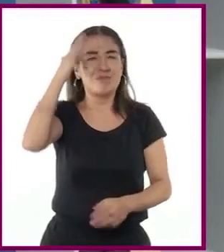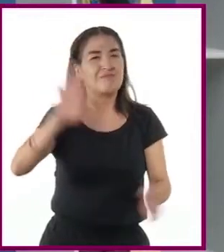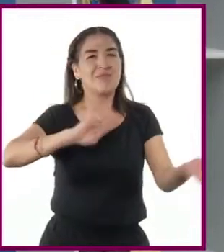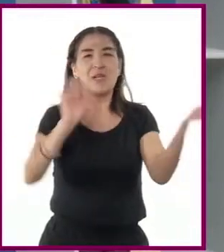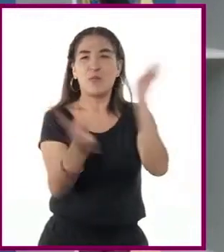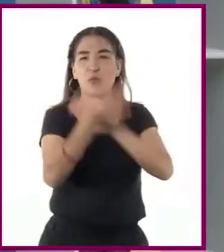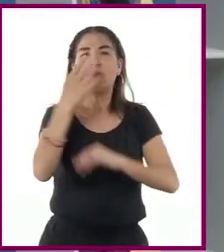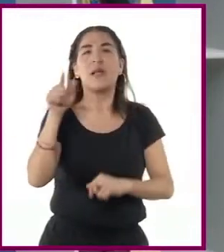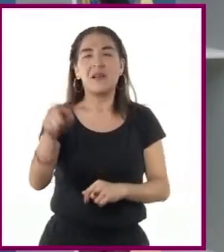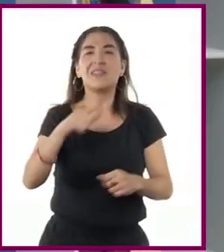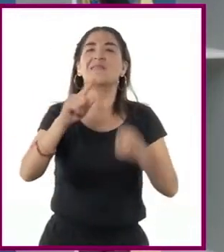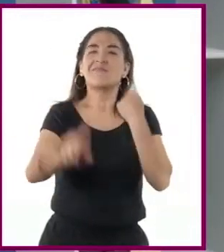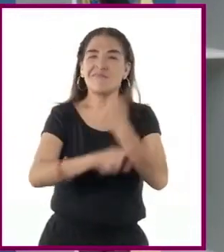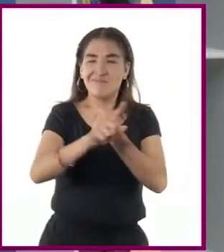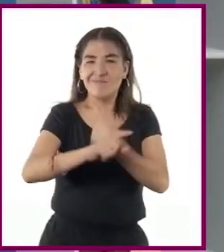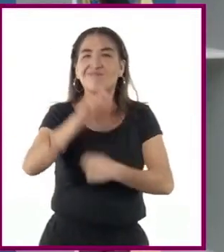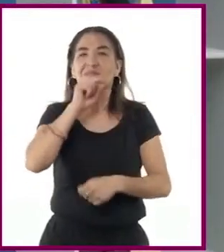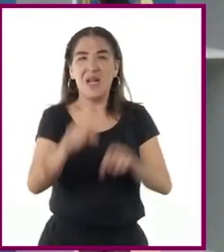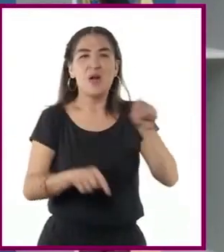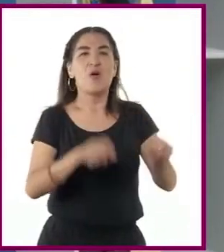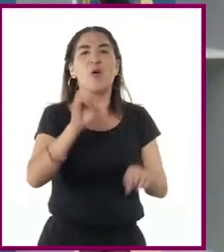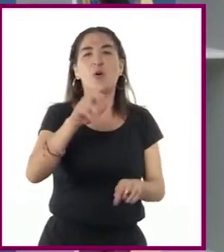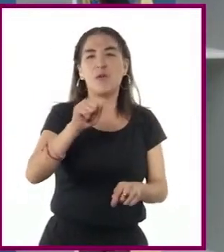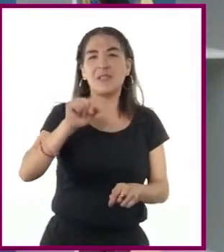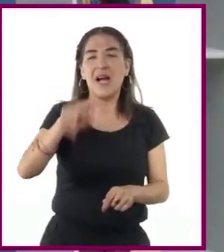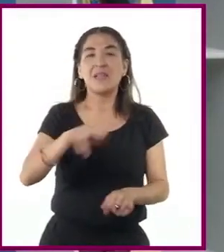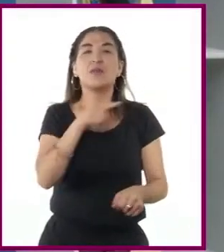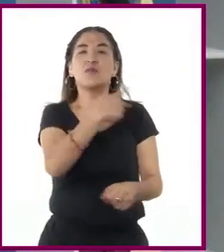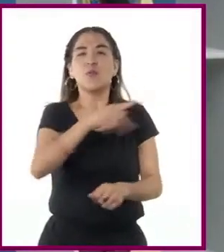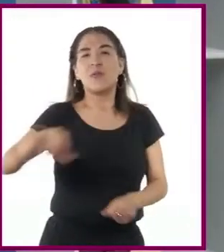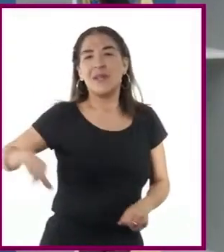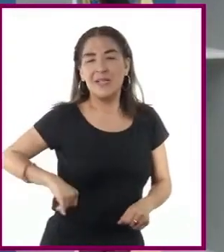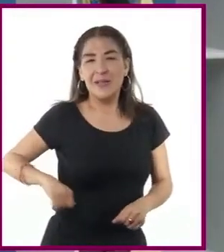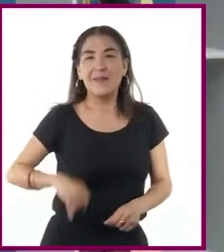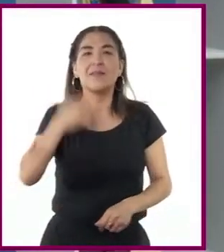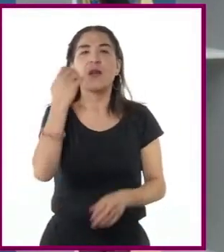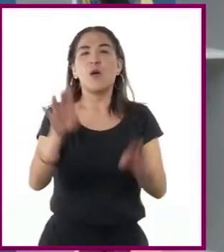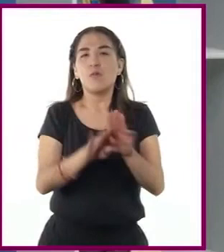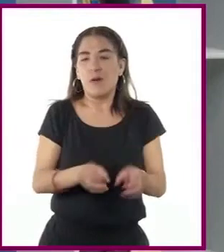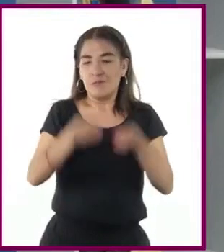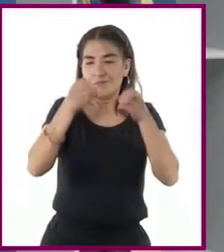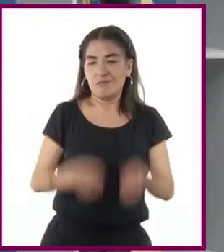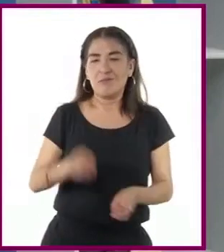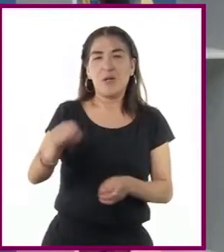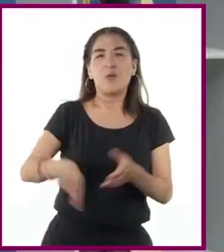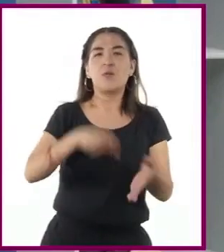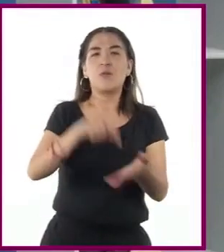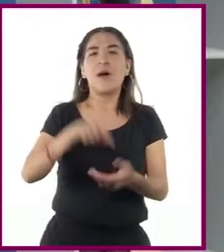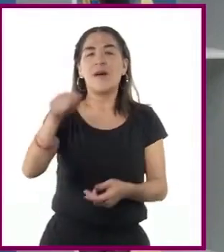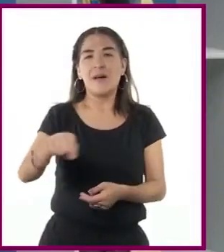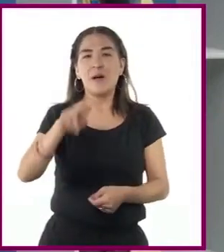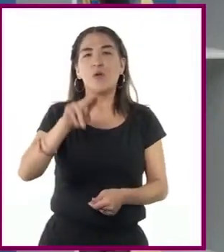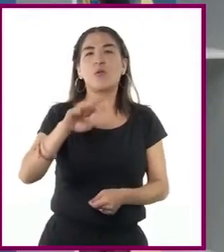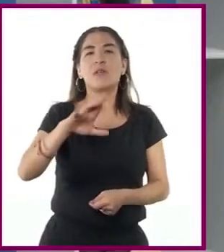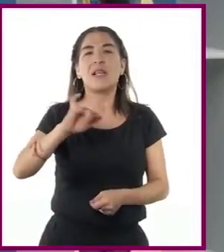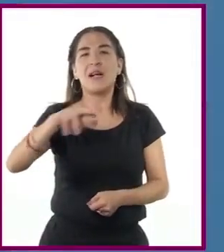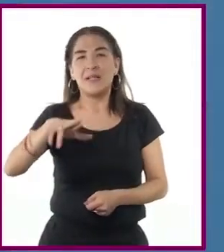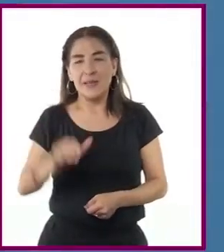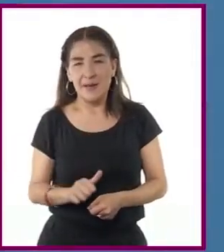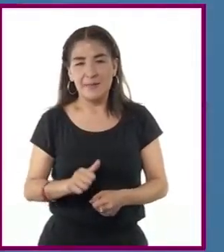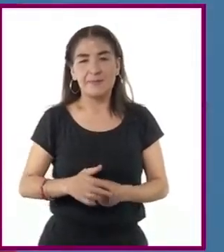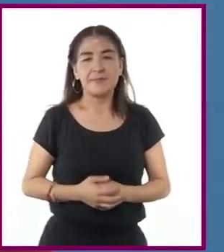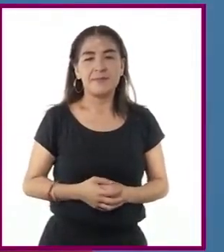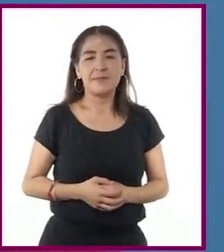ha estado en conflictos con la OTAN debido a los intereses que tienen por ocupar o explotar los recursos de Ucrania y Medio Oriente.